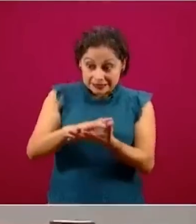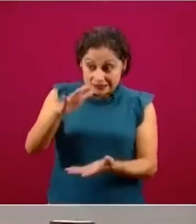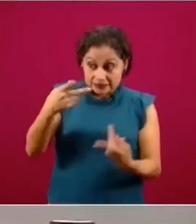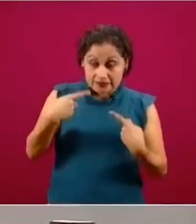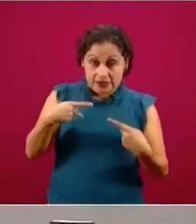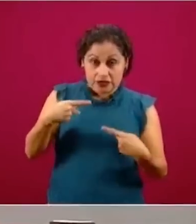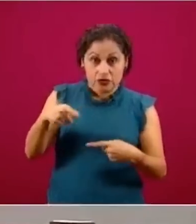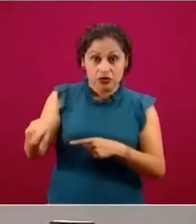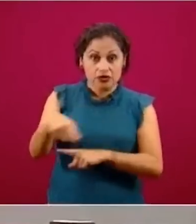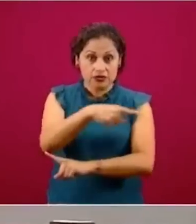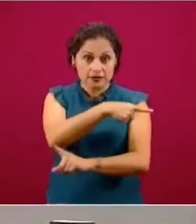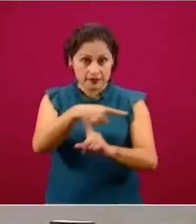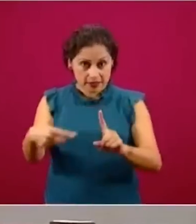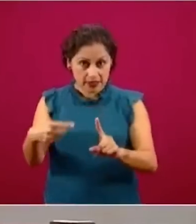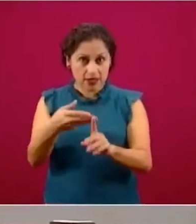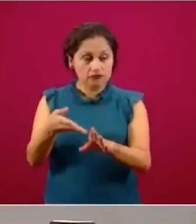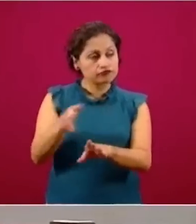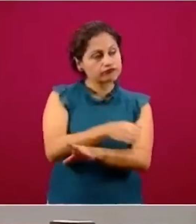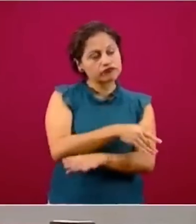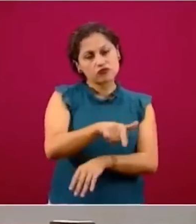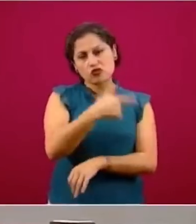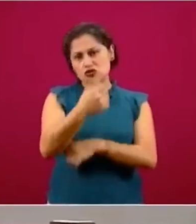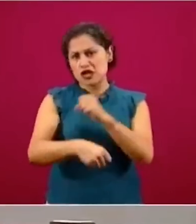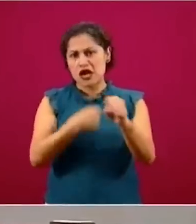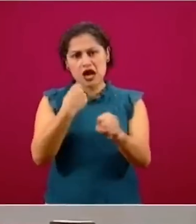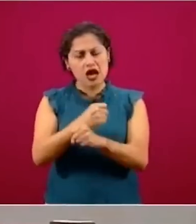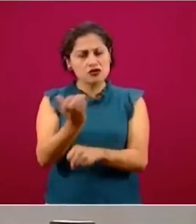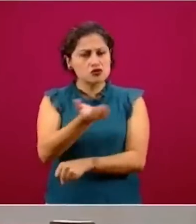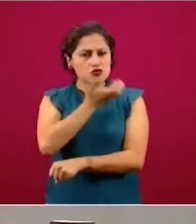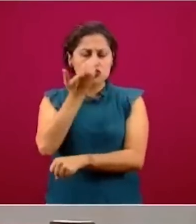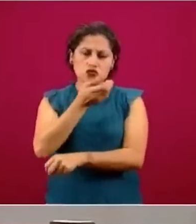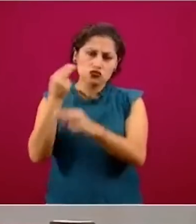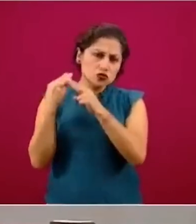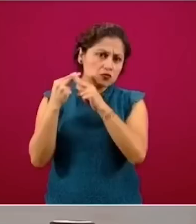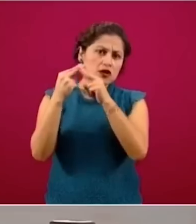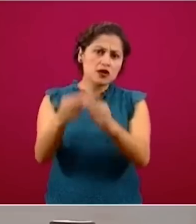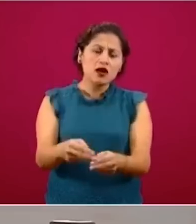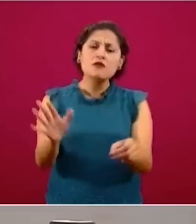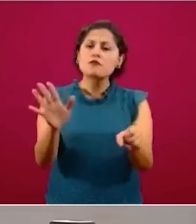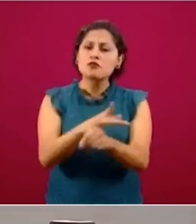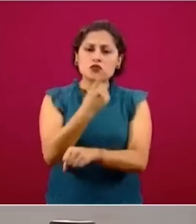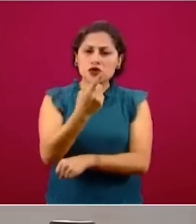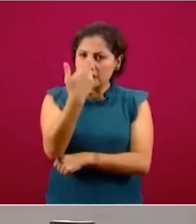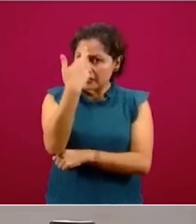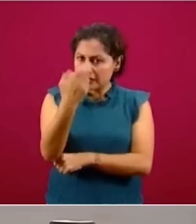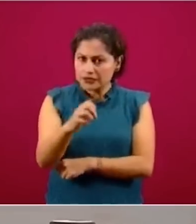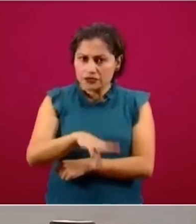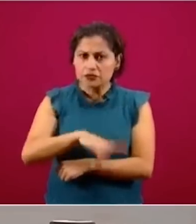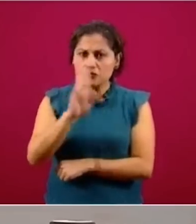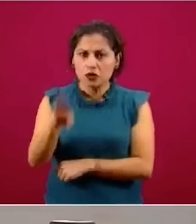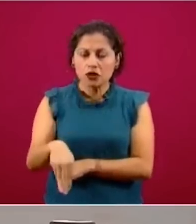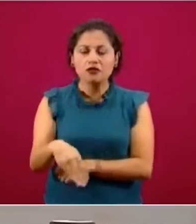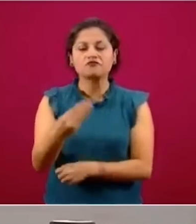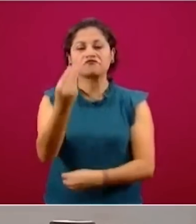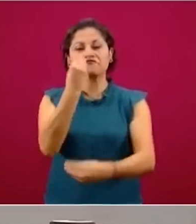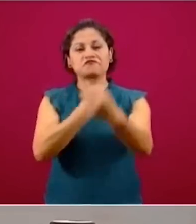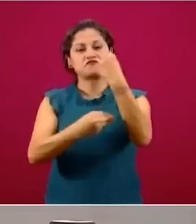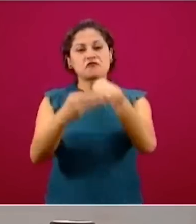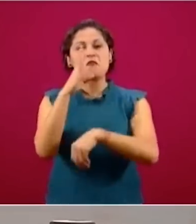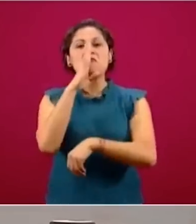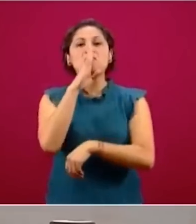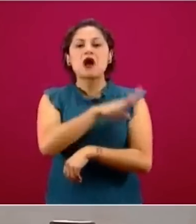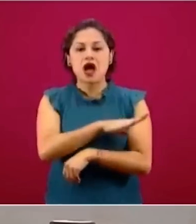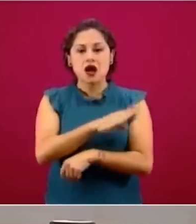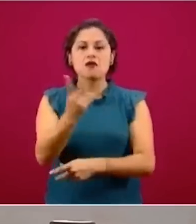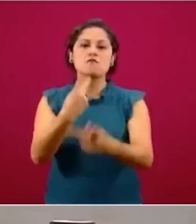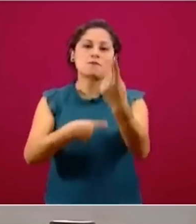y desde hace 12 años mueren por una causa que está relacionada con la mala alimentación. Y la